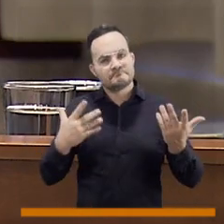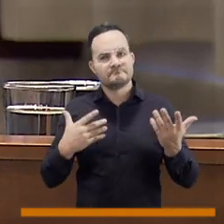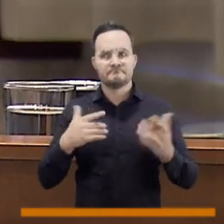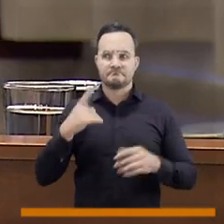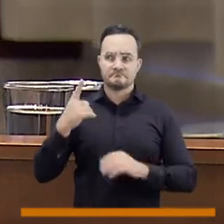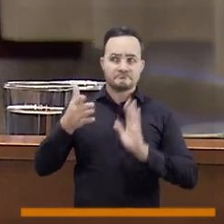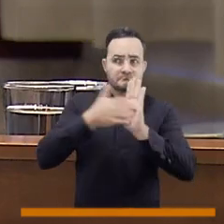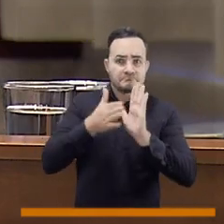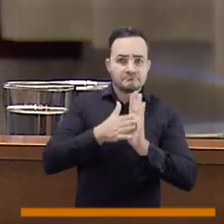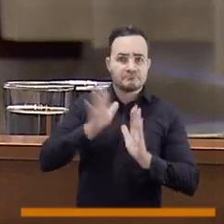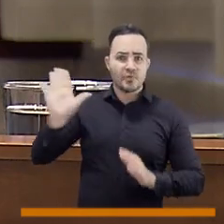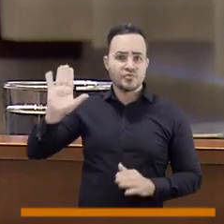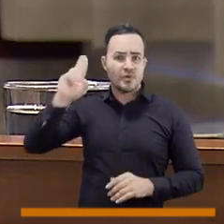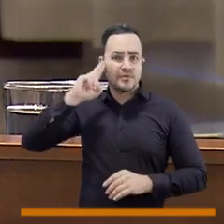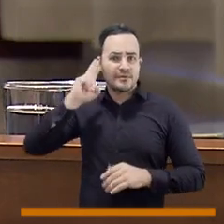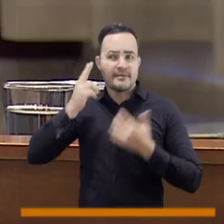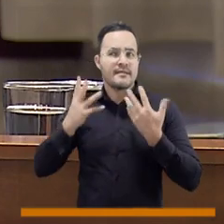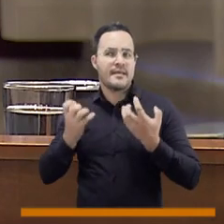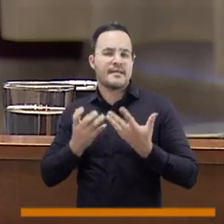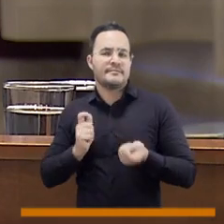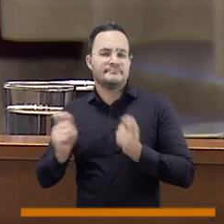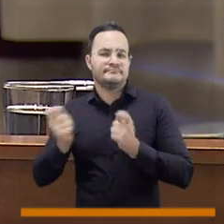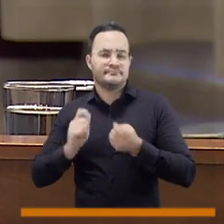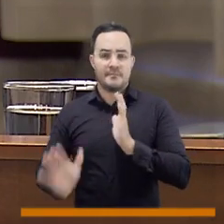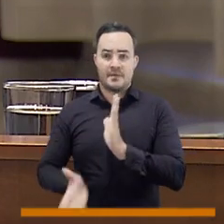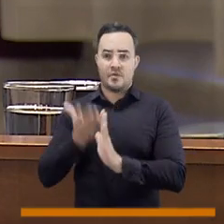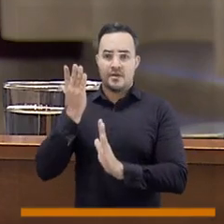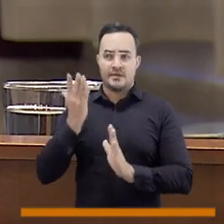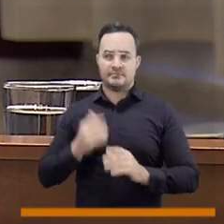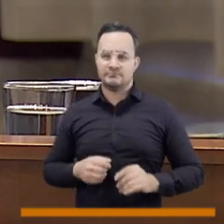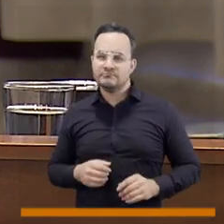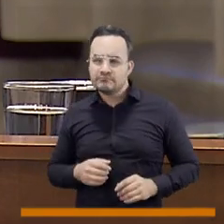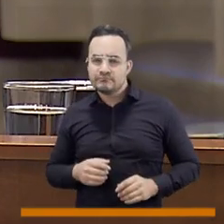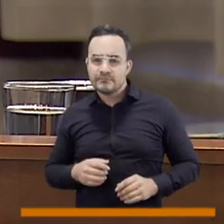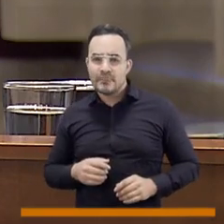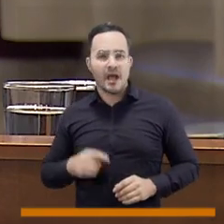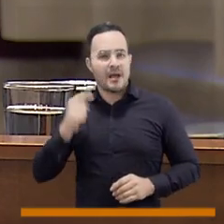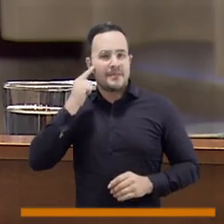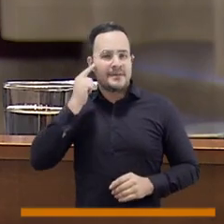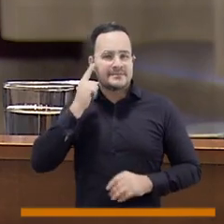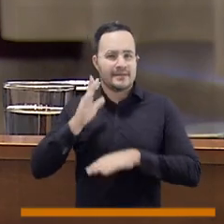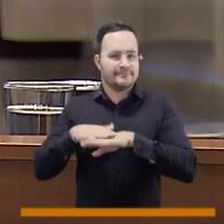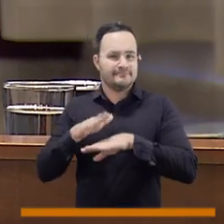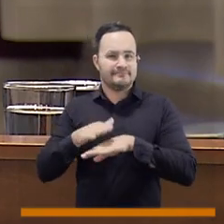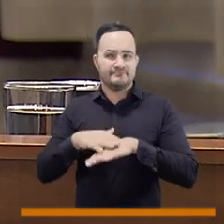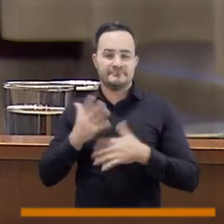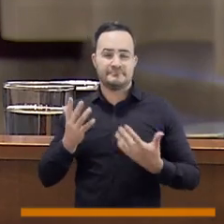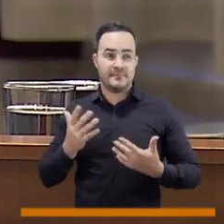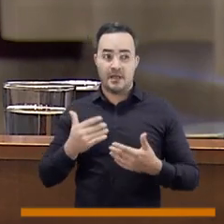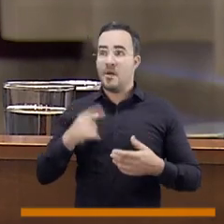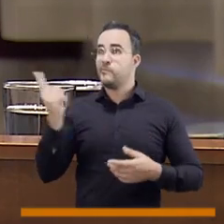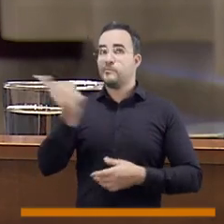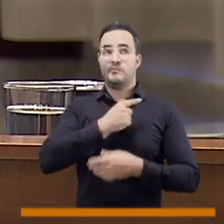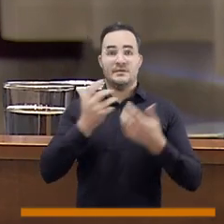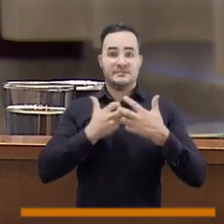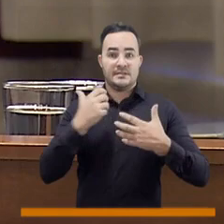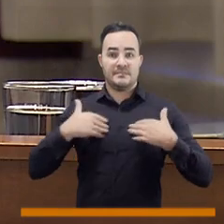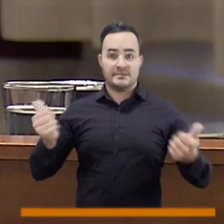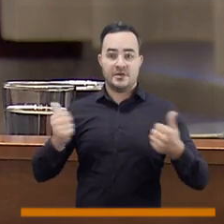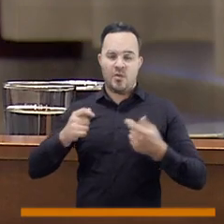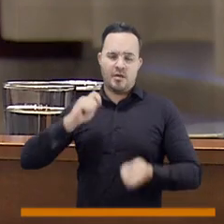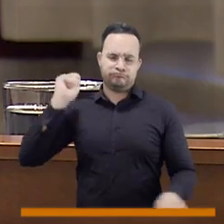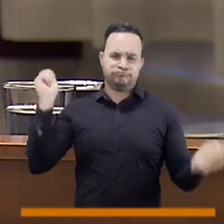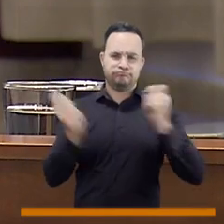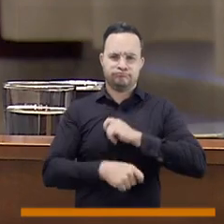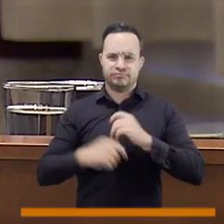para mejorarlo no pueden aplicarse como exposición de motivo para desbaratar